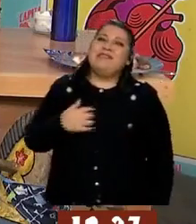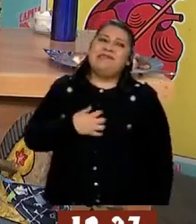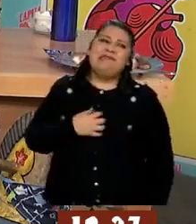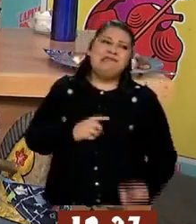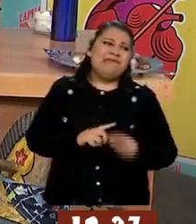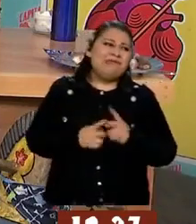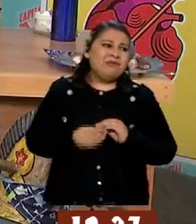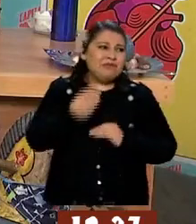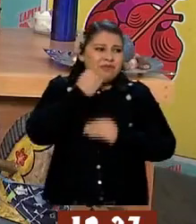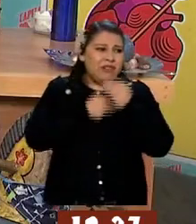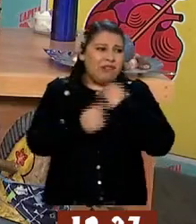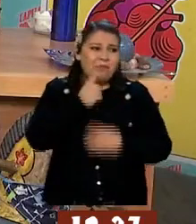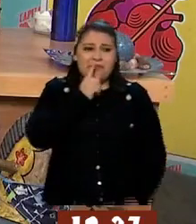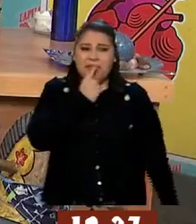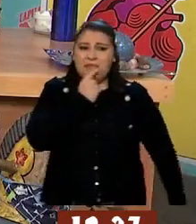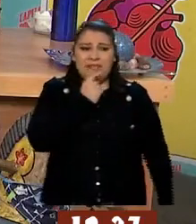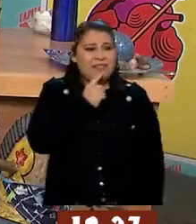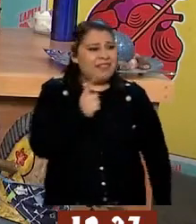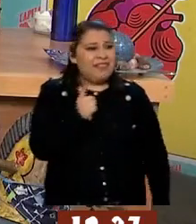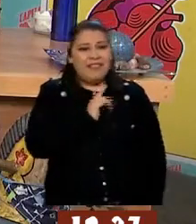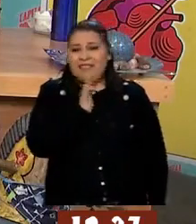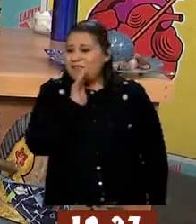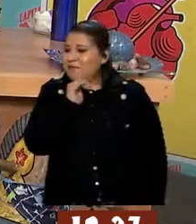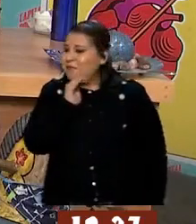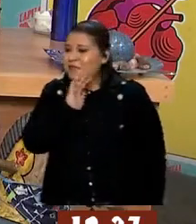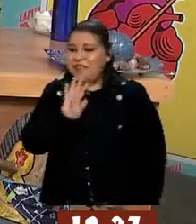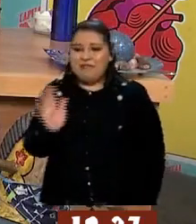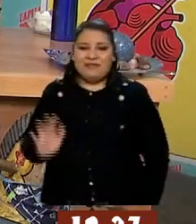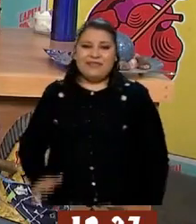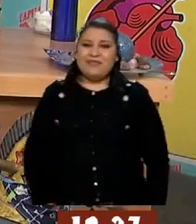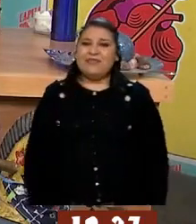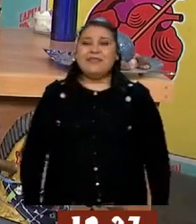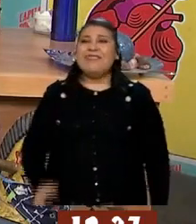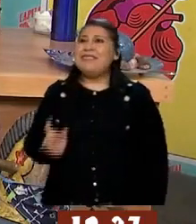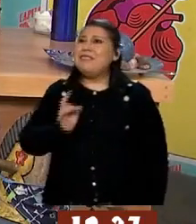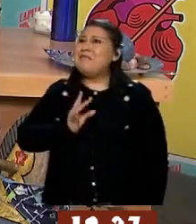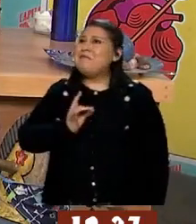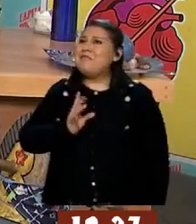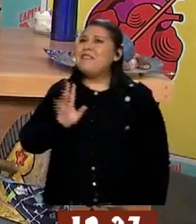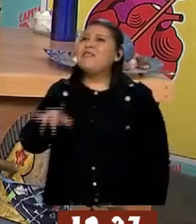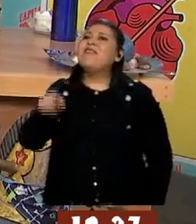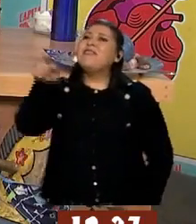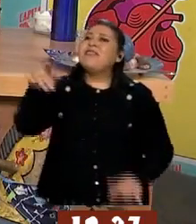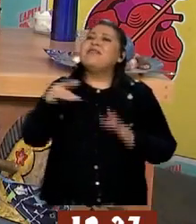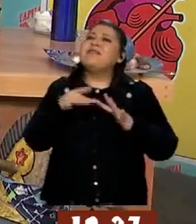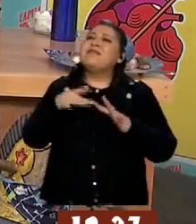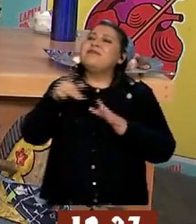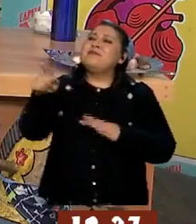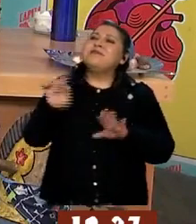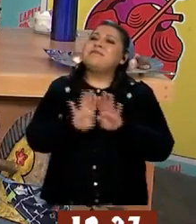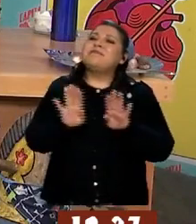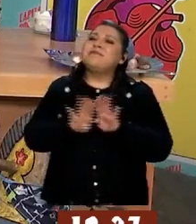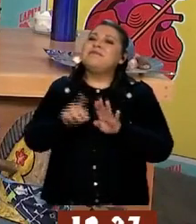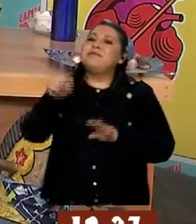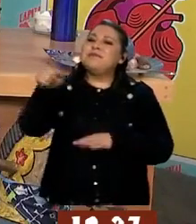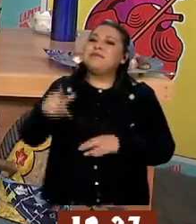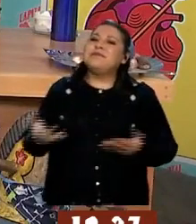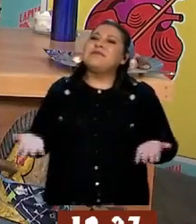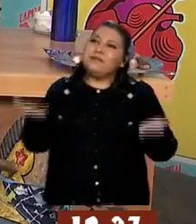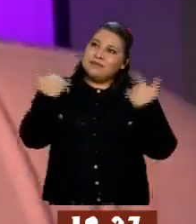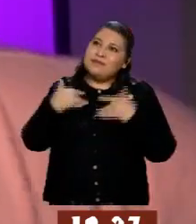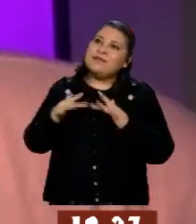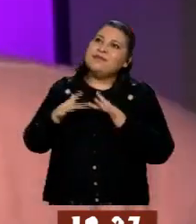no podemos tomar pollo. Pues es que nos deprimimos, Rafa. miedo. Qué miedo con usted, oiga. Sus redes. Bien doradito. Sus redes,